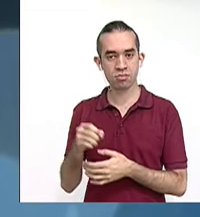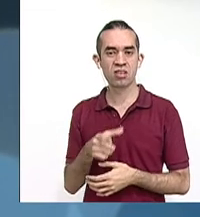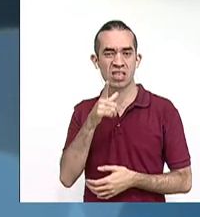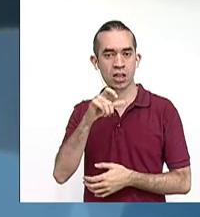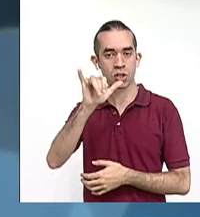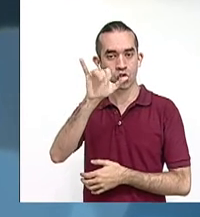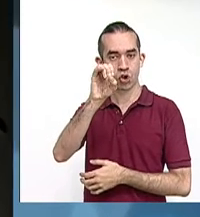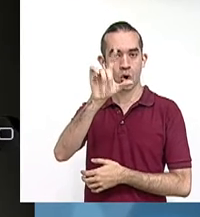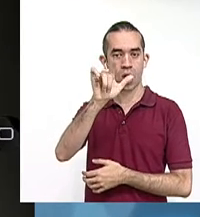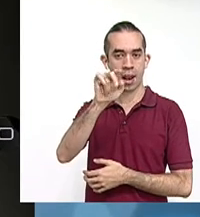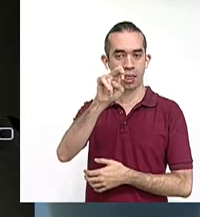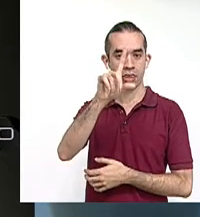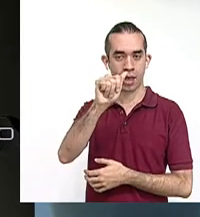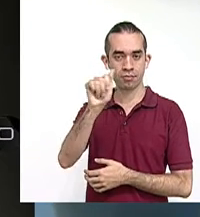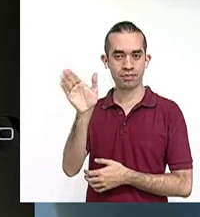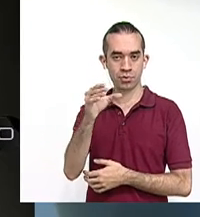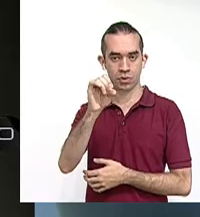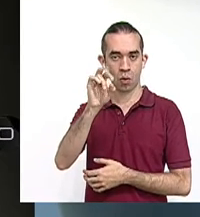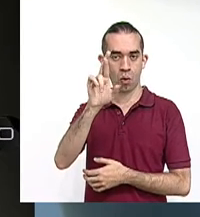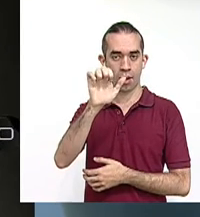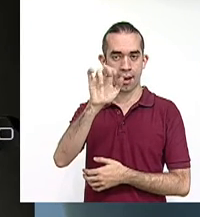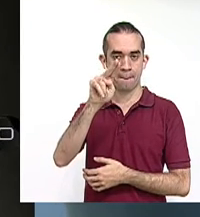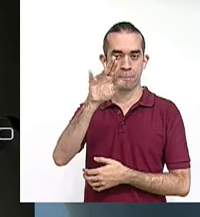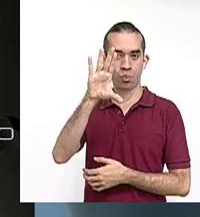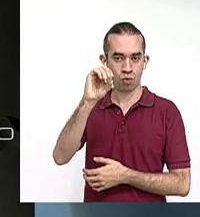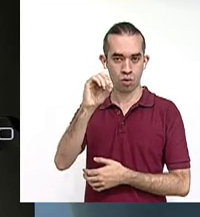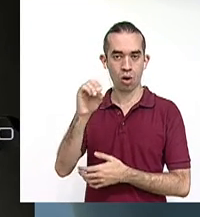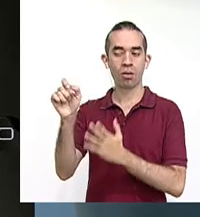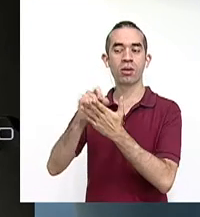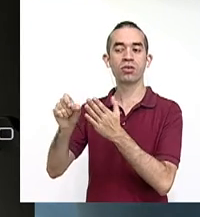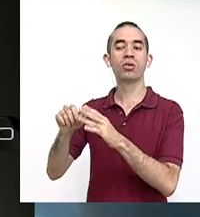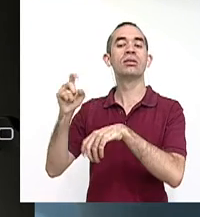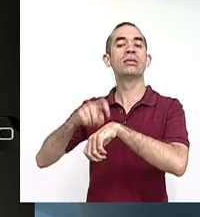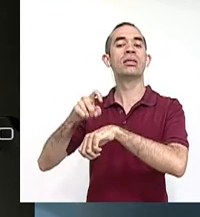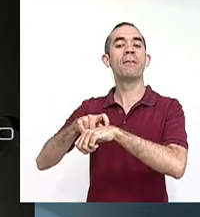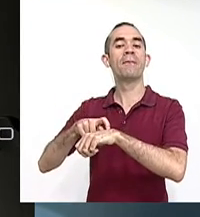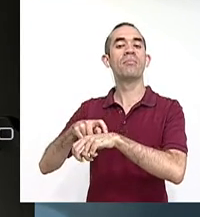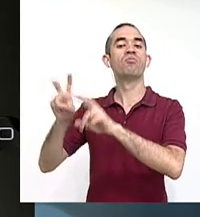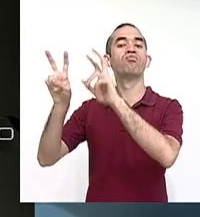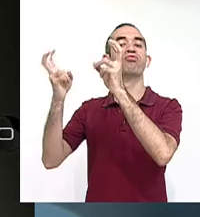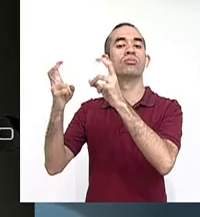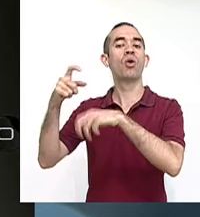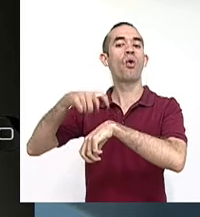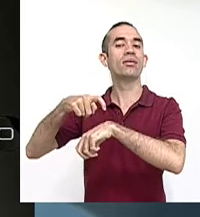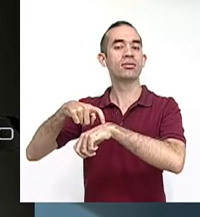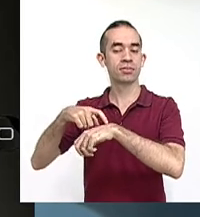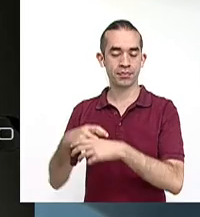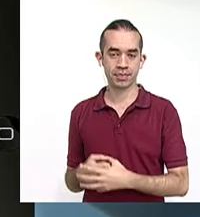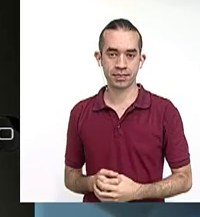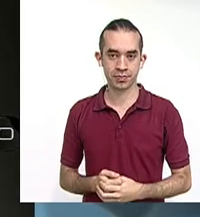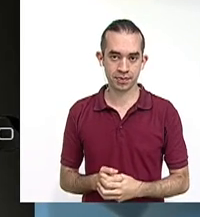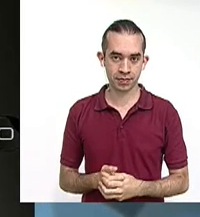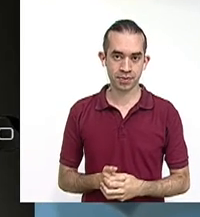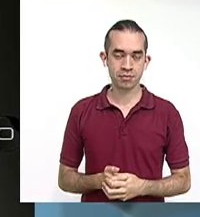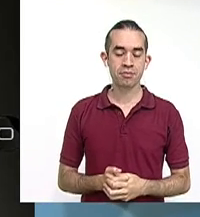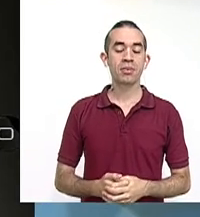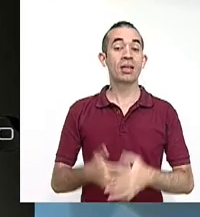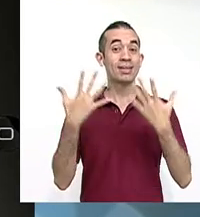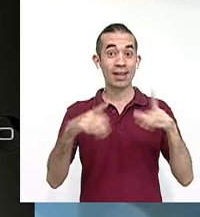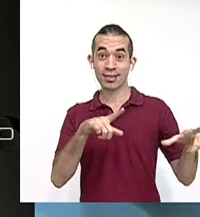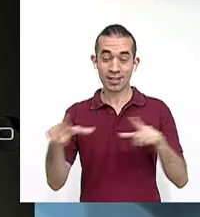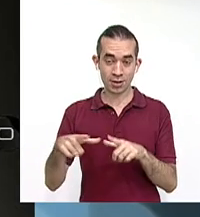Auriemuno. ¡Listo! Hemos repasado concepto y características de los textos ensayísticos.